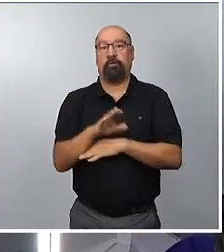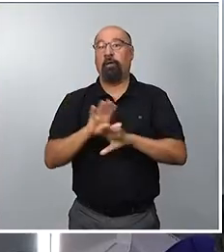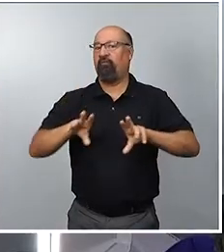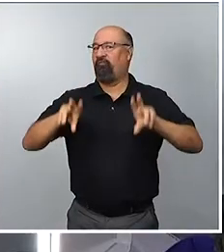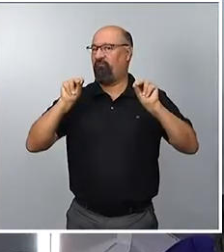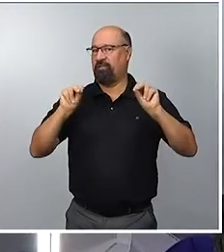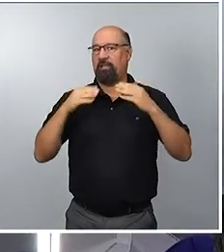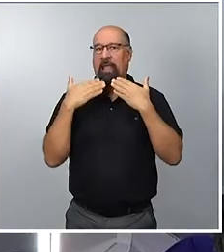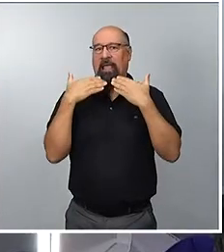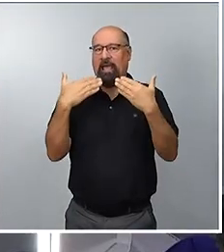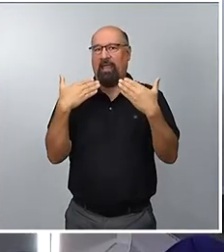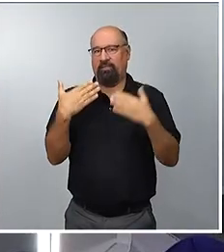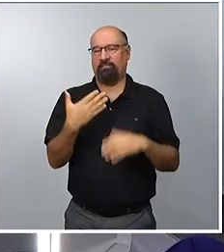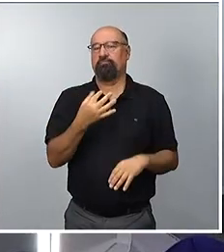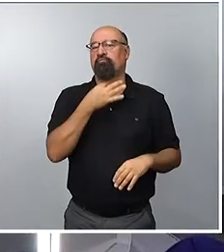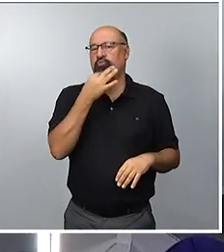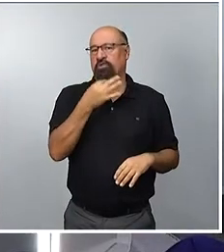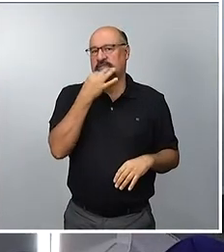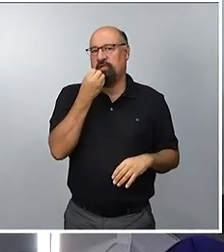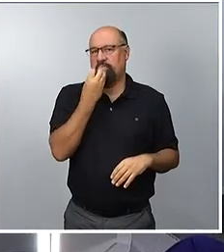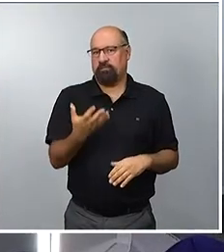Muchas gracias y buenas tardes.